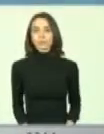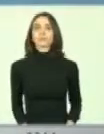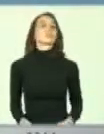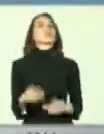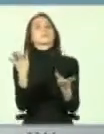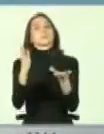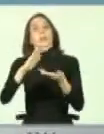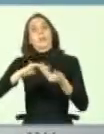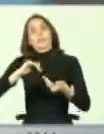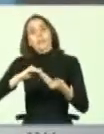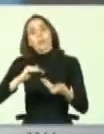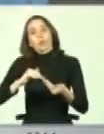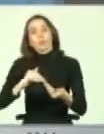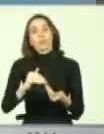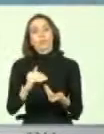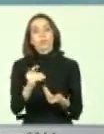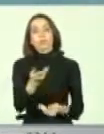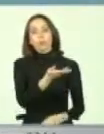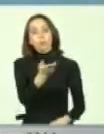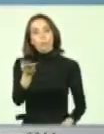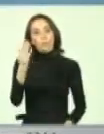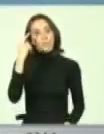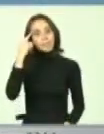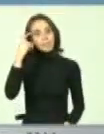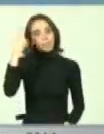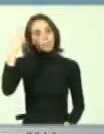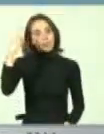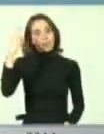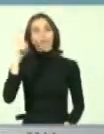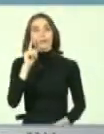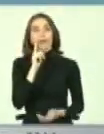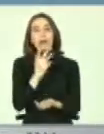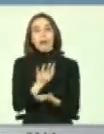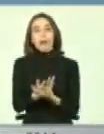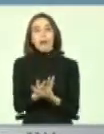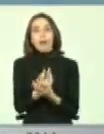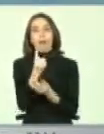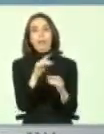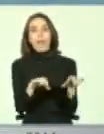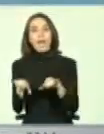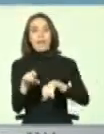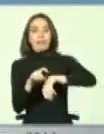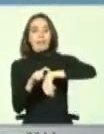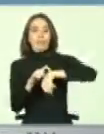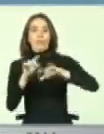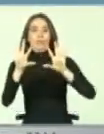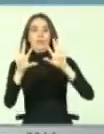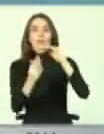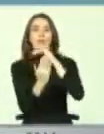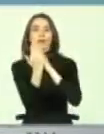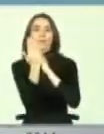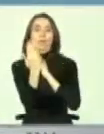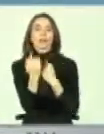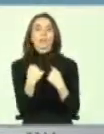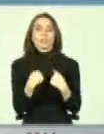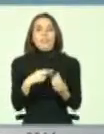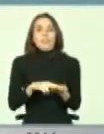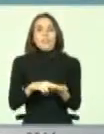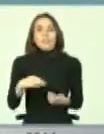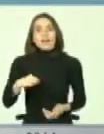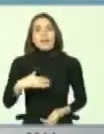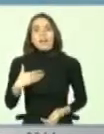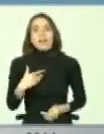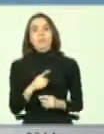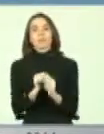Unas disculpas, ustedes se pueden imaginar, tenemos una actividad a las 10 de la mañana, yo de verdad lamento